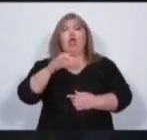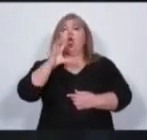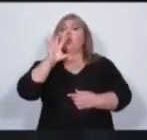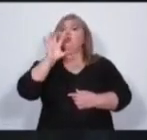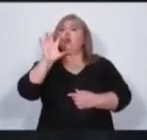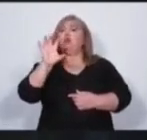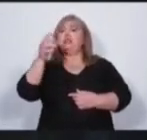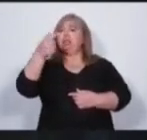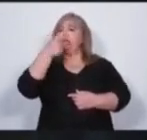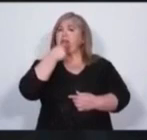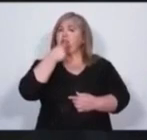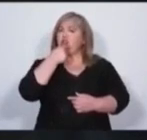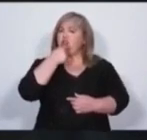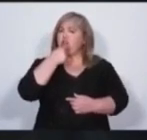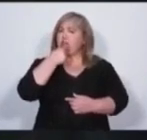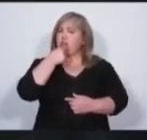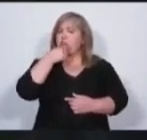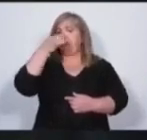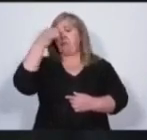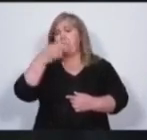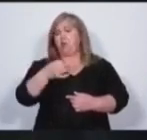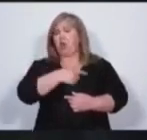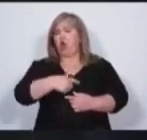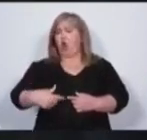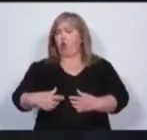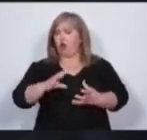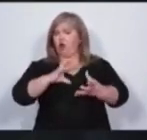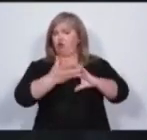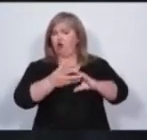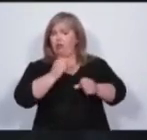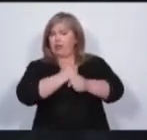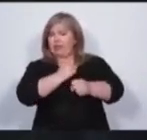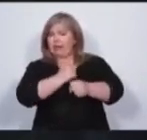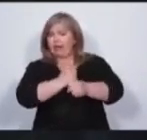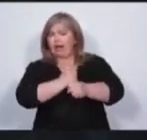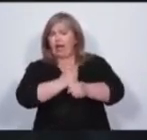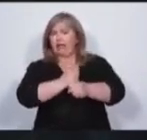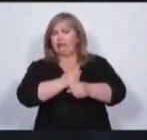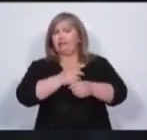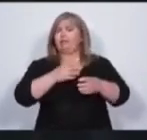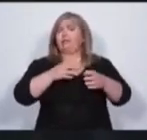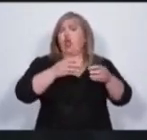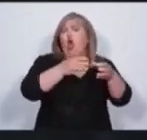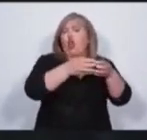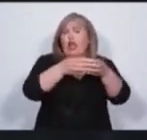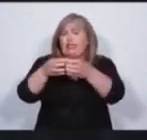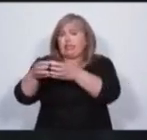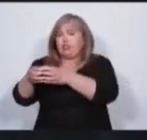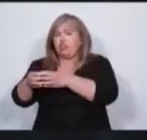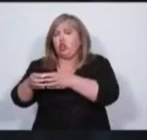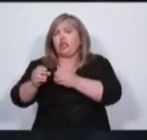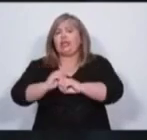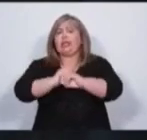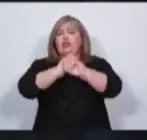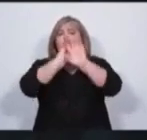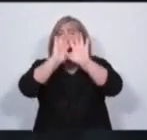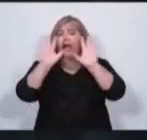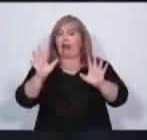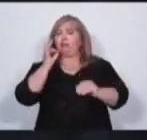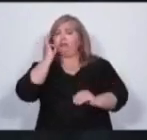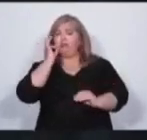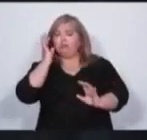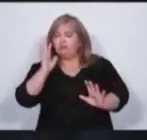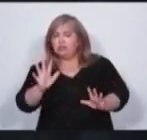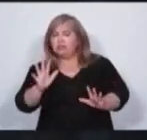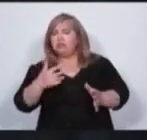institucionalidad y de transparencia. Ustedes saben muy bien que eso no es un eslogan. Ustedes saben muy bien